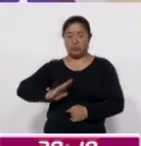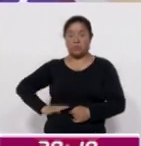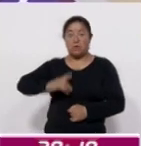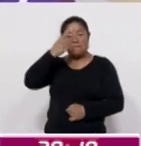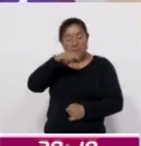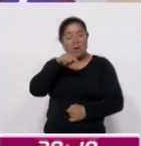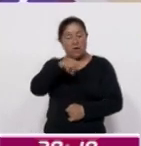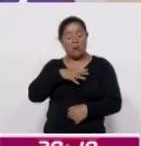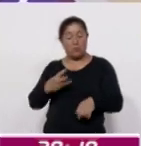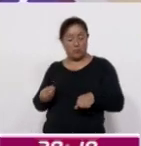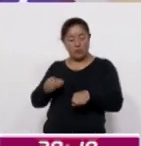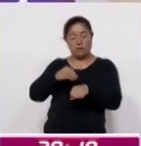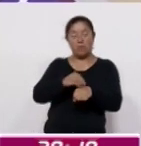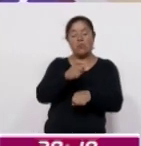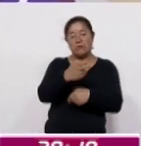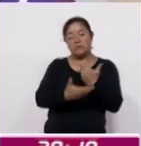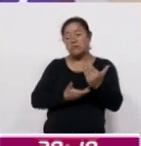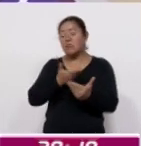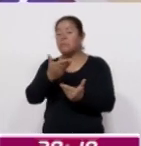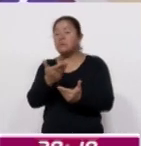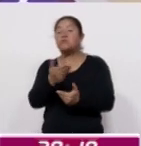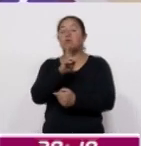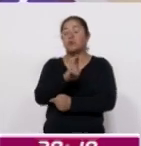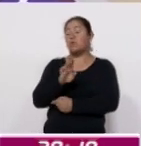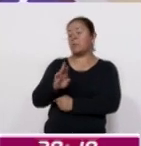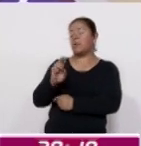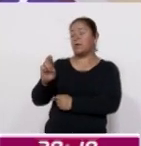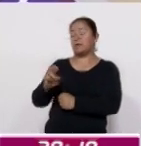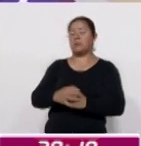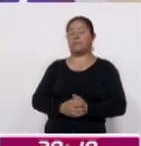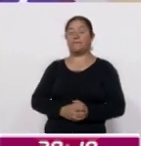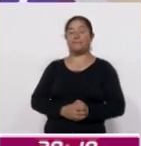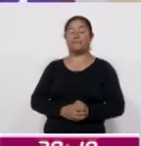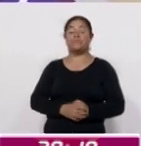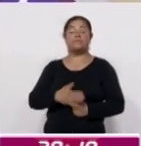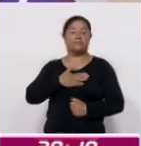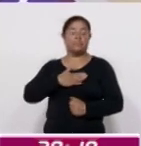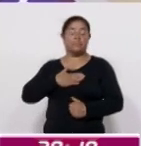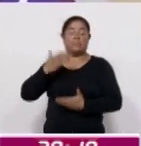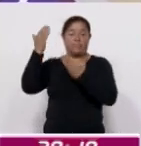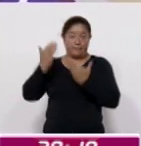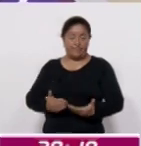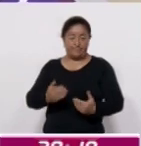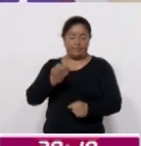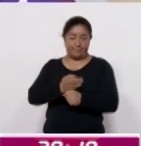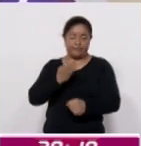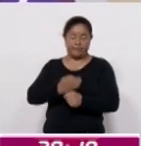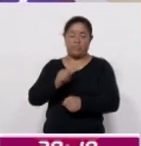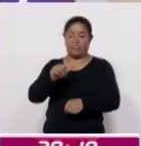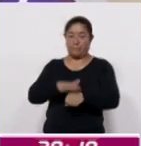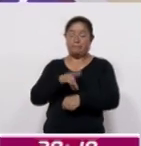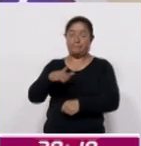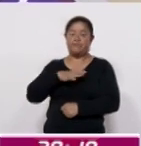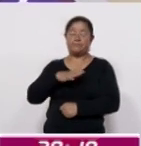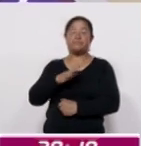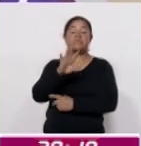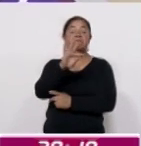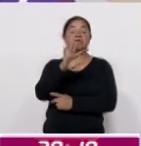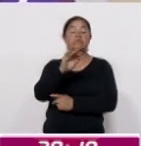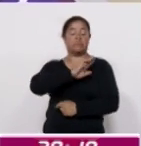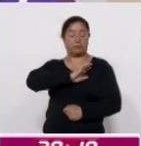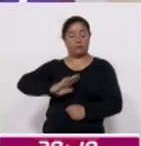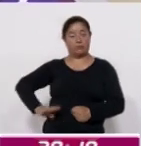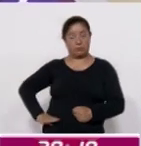implementar este servicio de unidades básicas de rehabilitación. Cuando nosotros llegamos a esta administración contábamos con 40